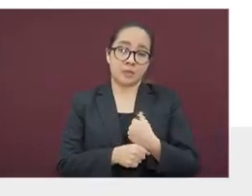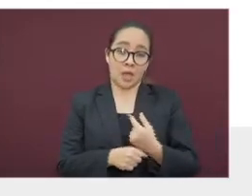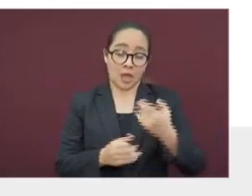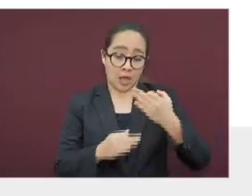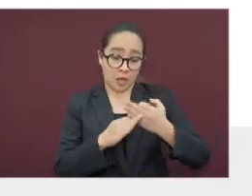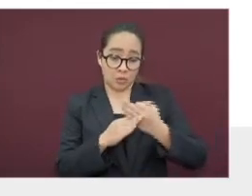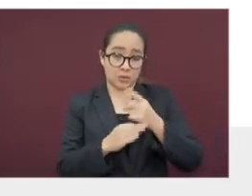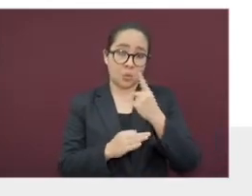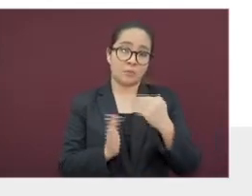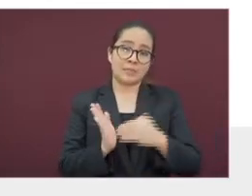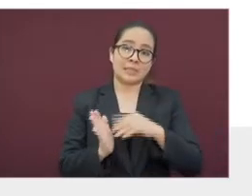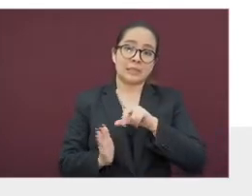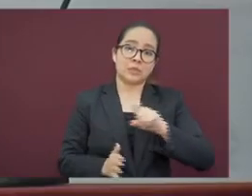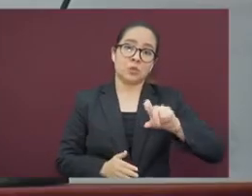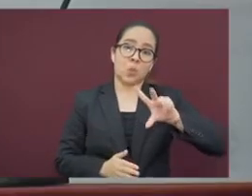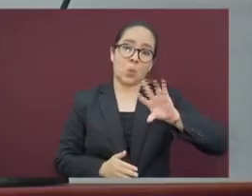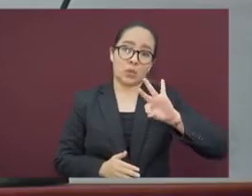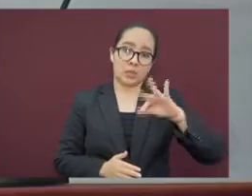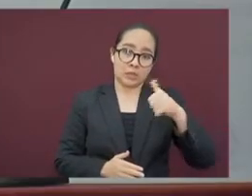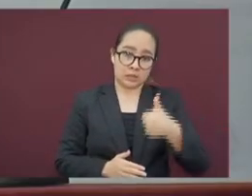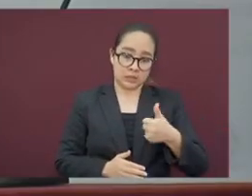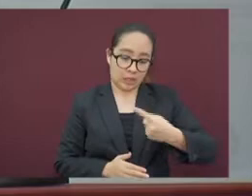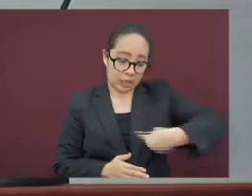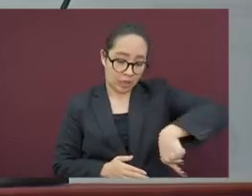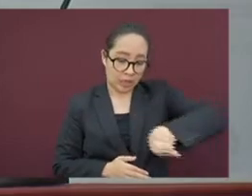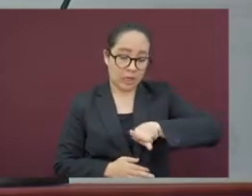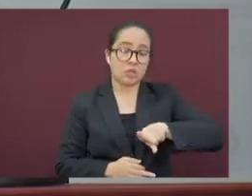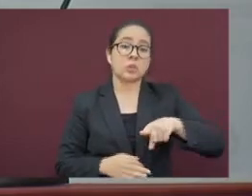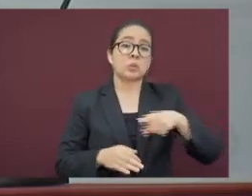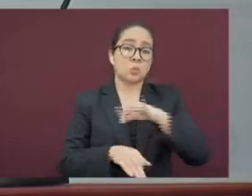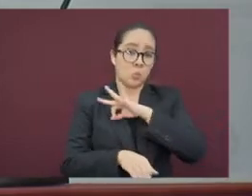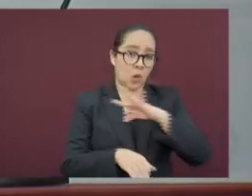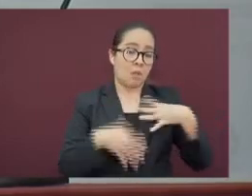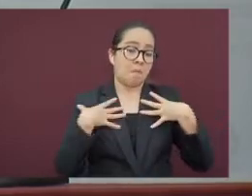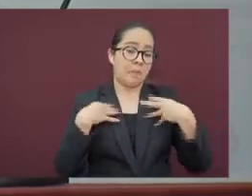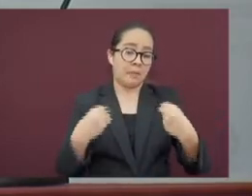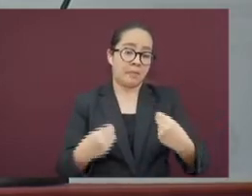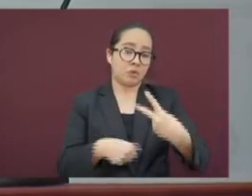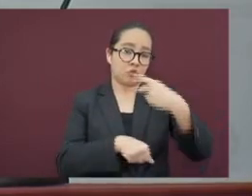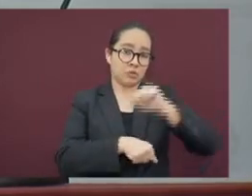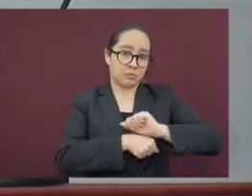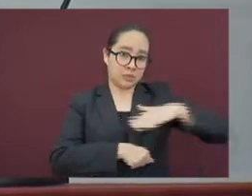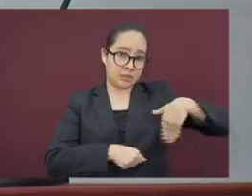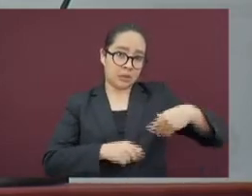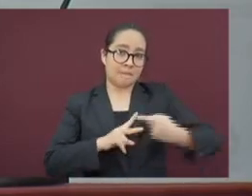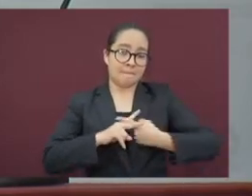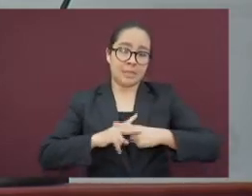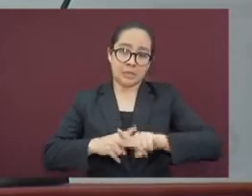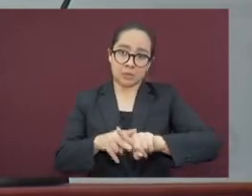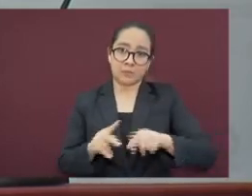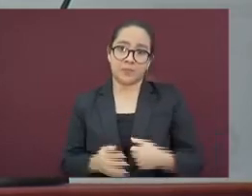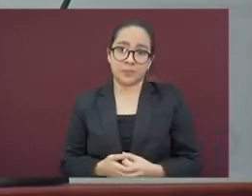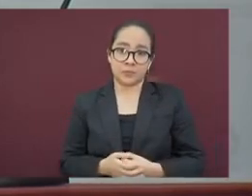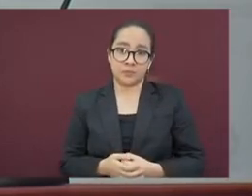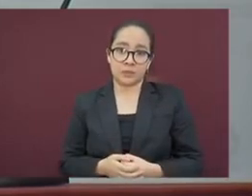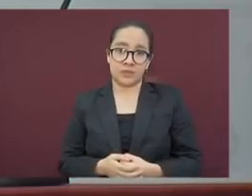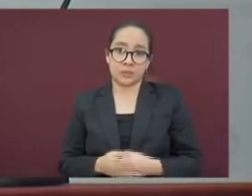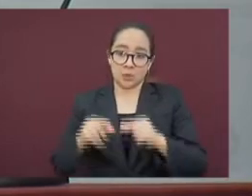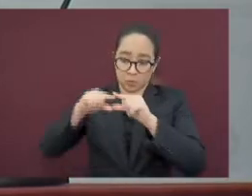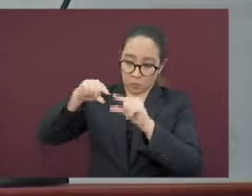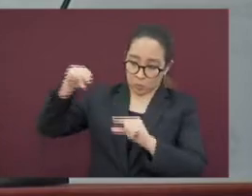cuarenta y seis. Representan la actividad de la transmisión en las dos últimas semanas. Ya son ciento sesenta